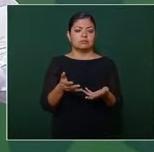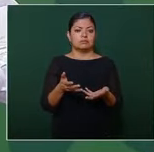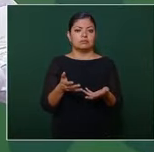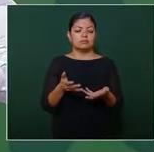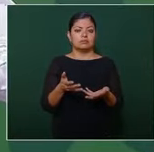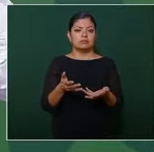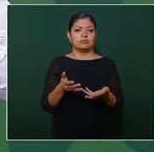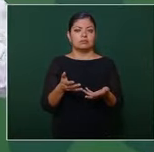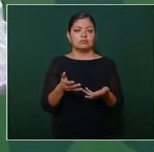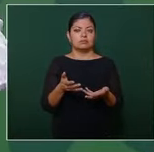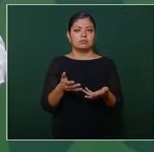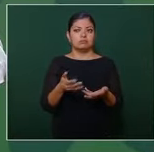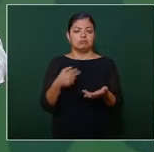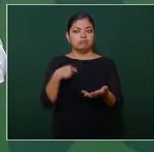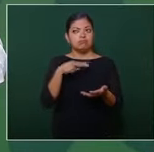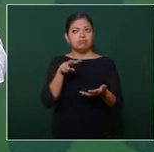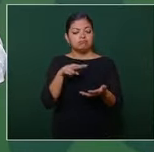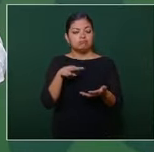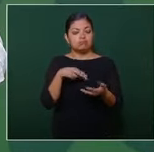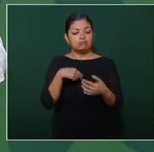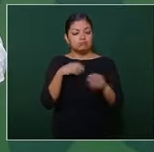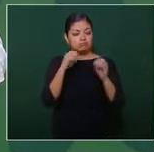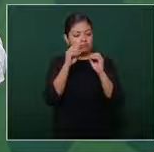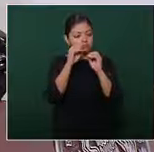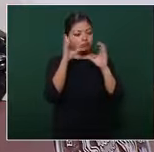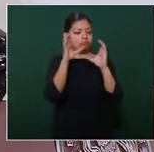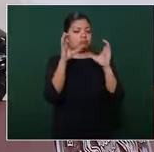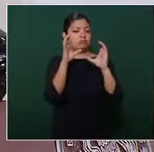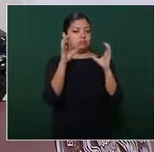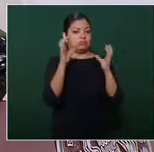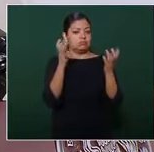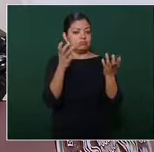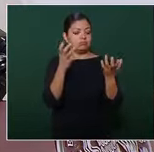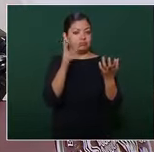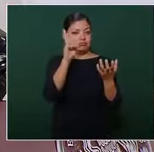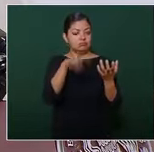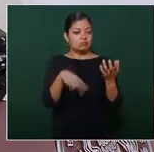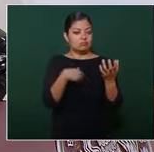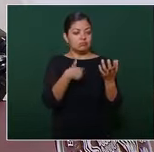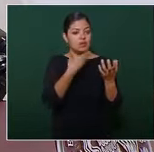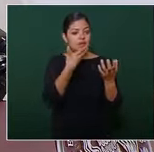sorprende me ha dejado anonadado